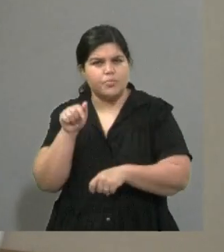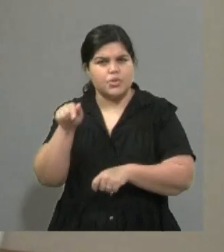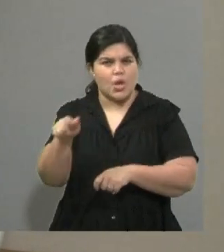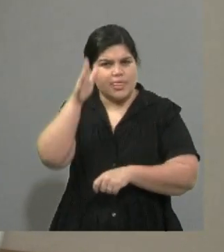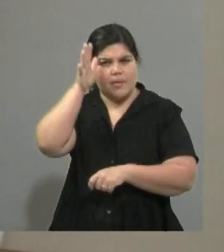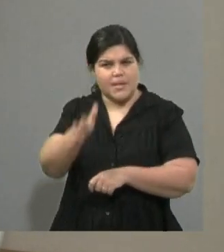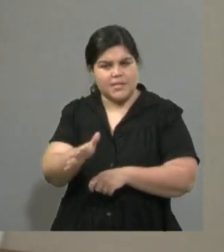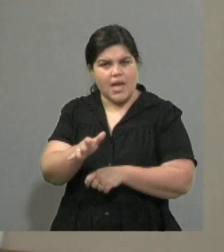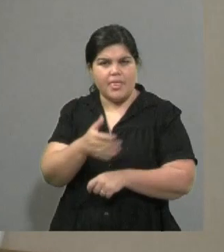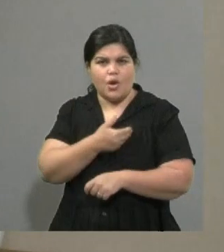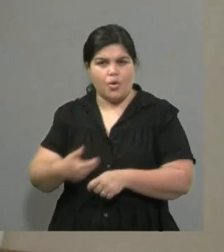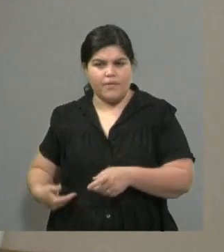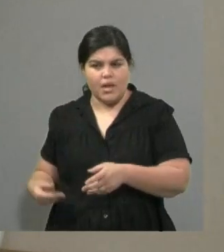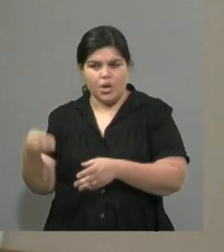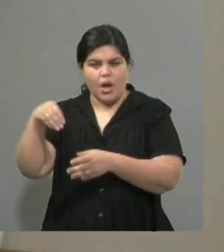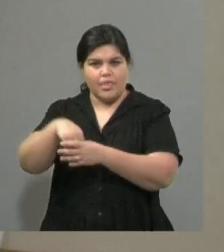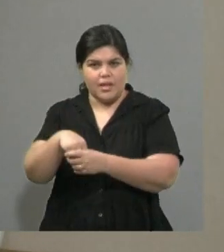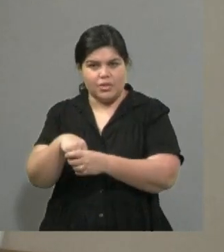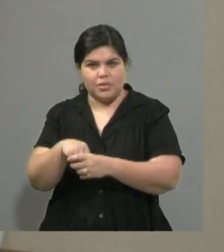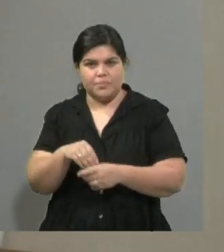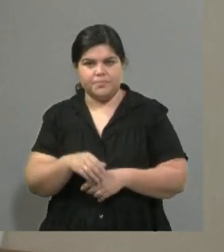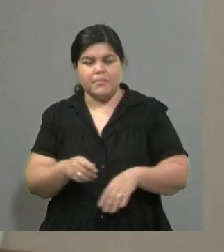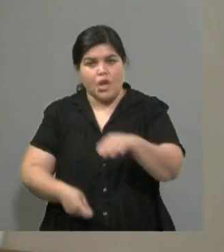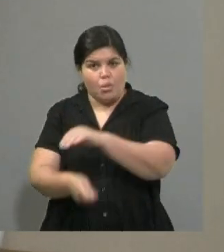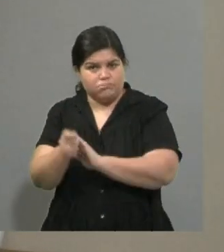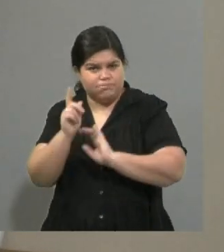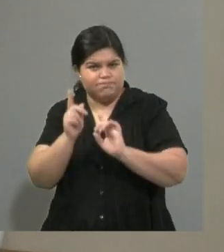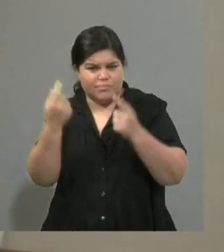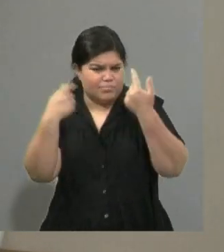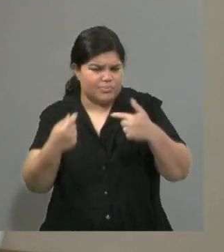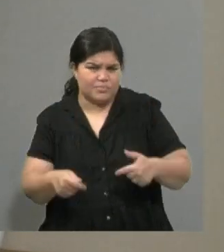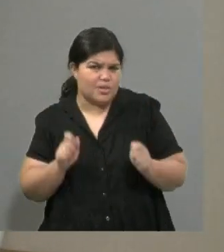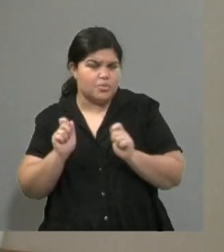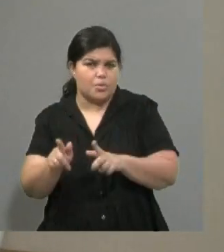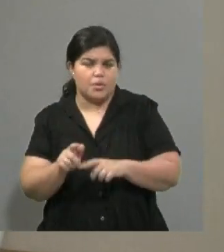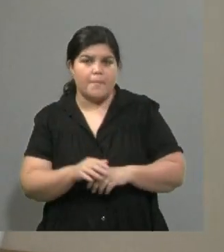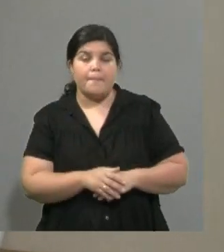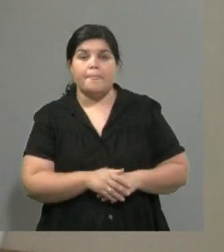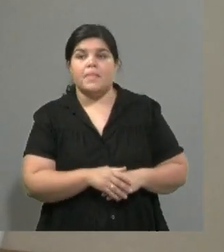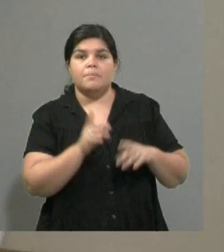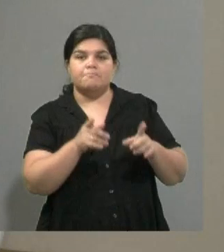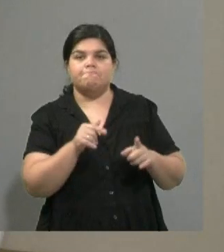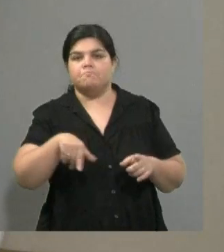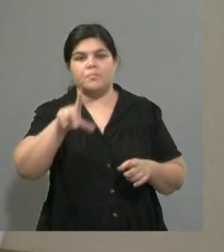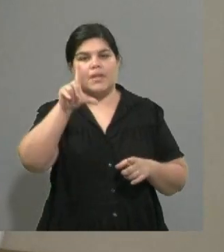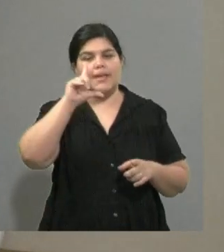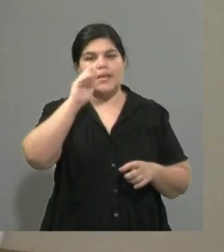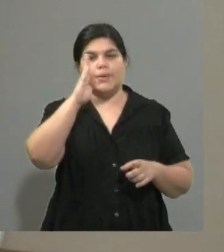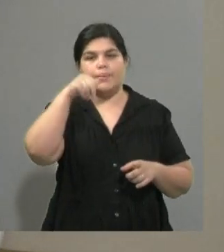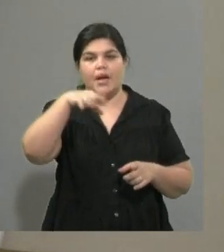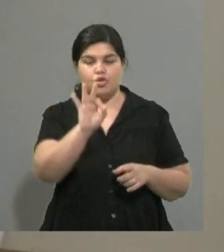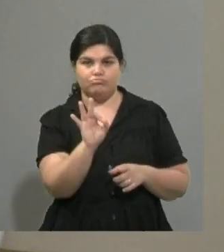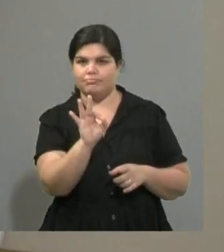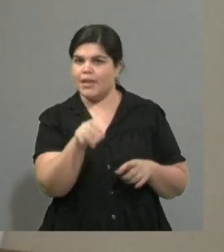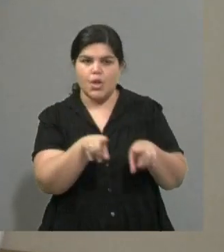Exactamente. El tema es que es muy importante entender este sistema, digamos, justamente multiconfesional que tiene en el Líbano. Como para tener una